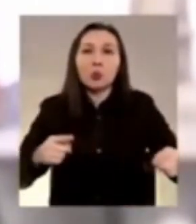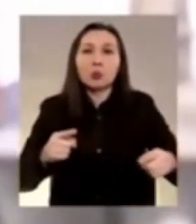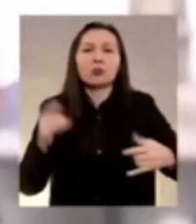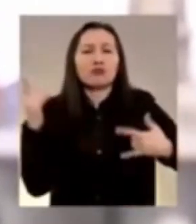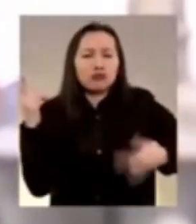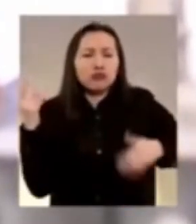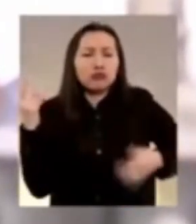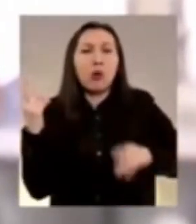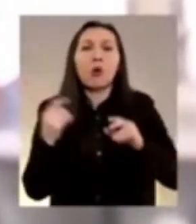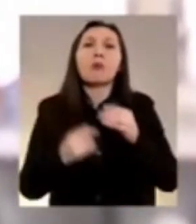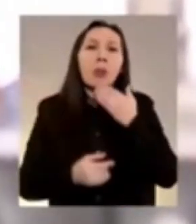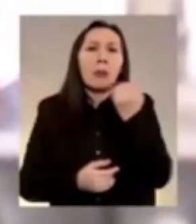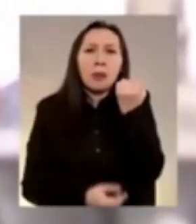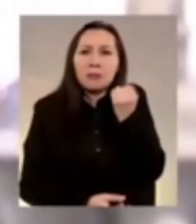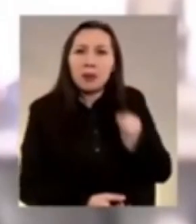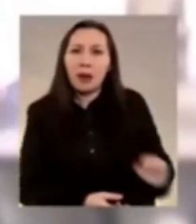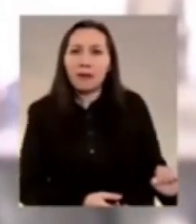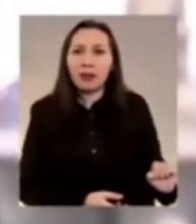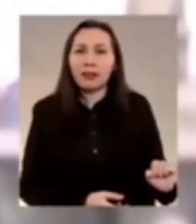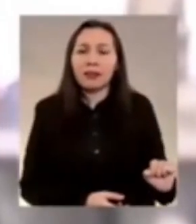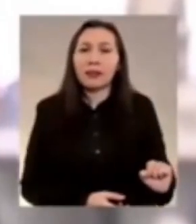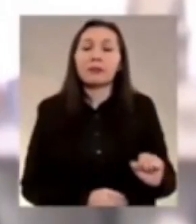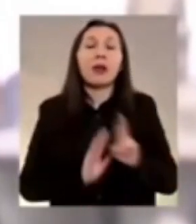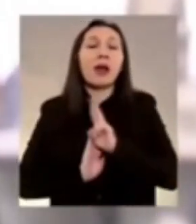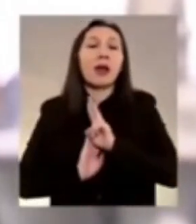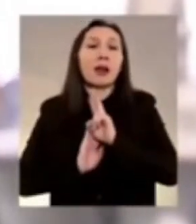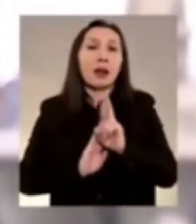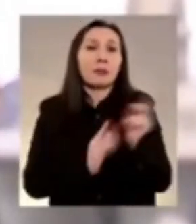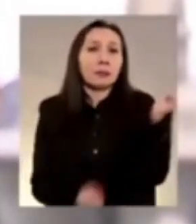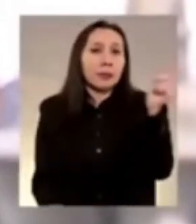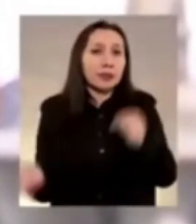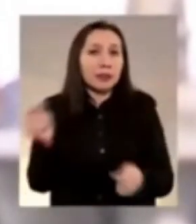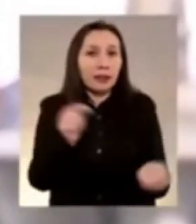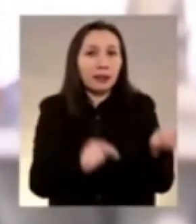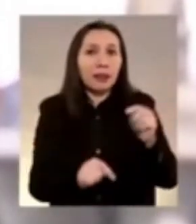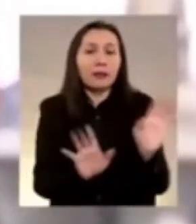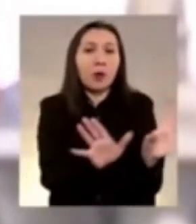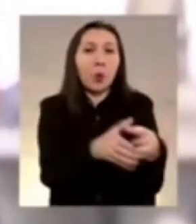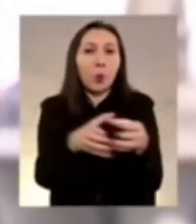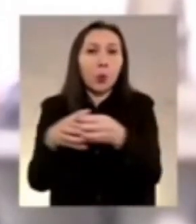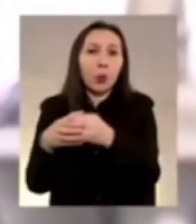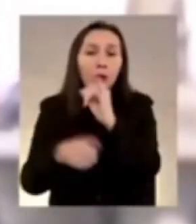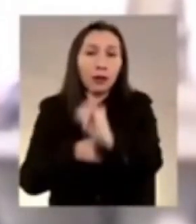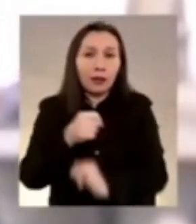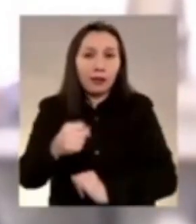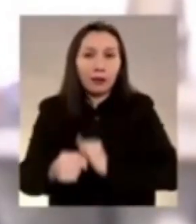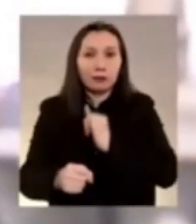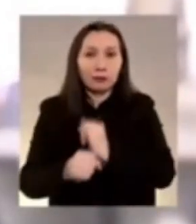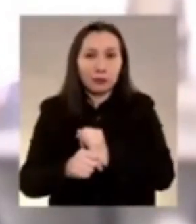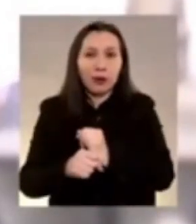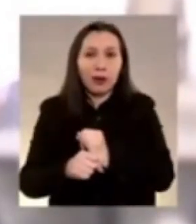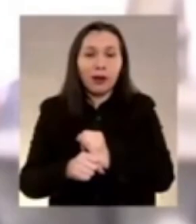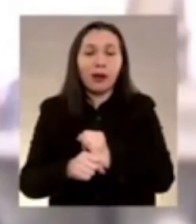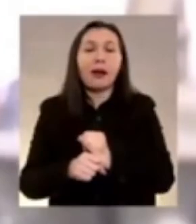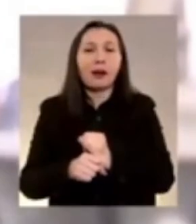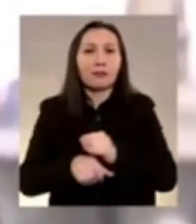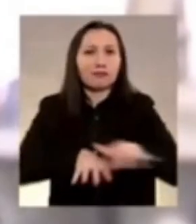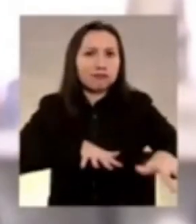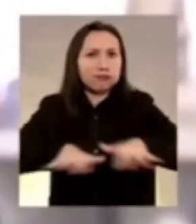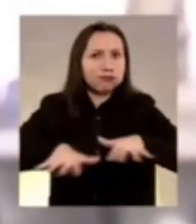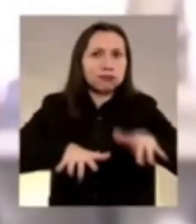el rock y también la rebeldía. También, cierto, agradezco a las autoridades nacionales, a los